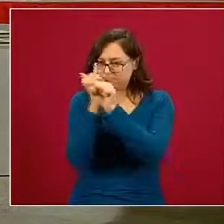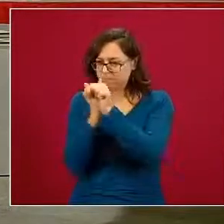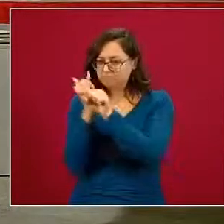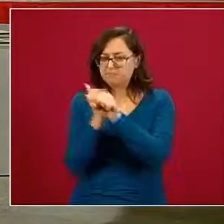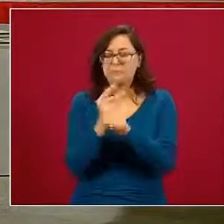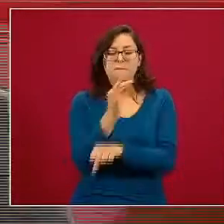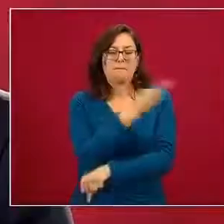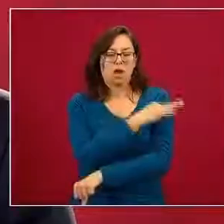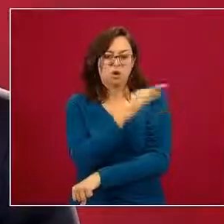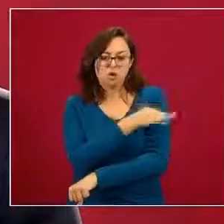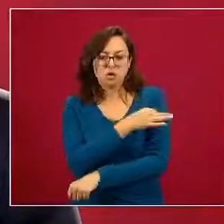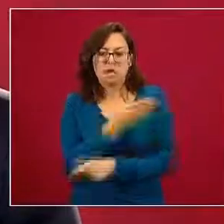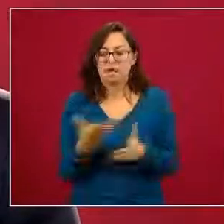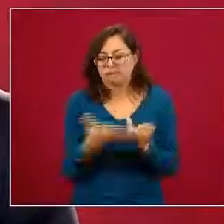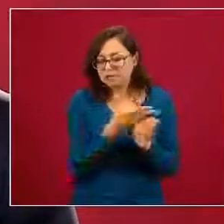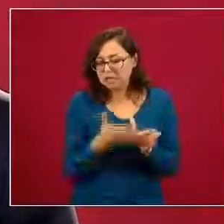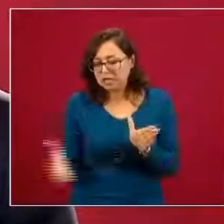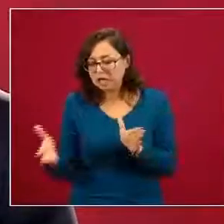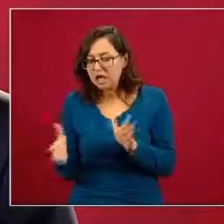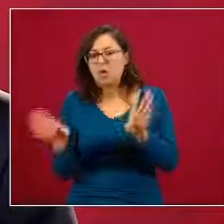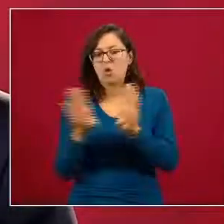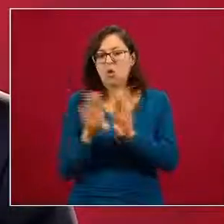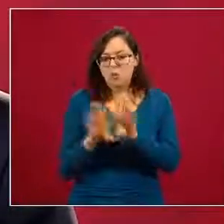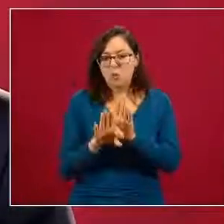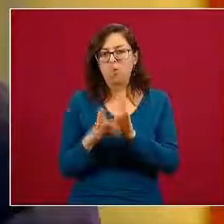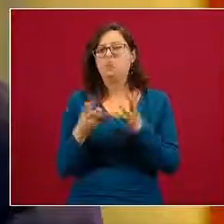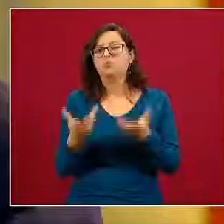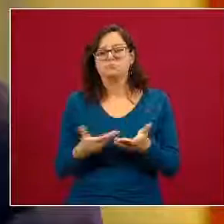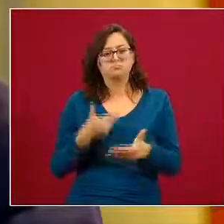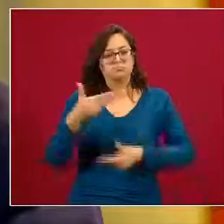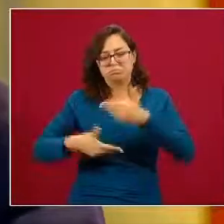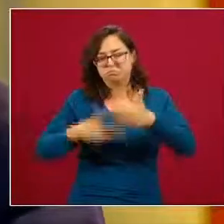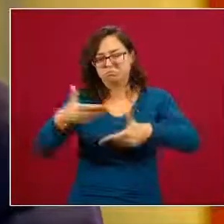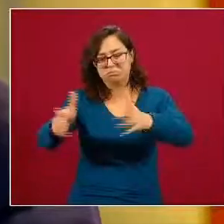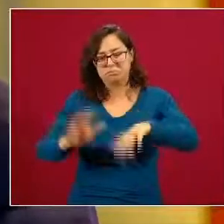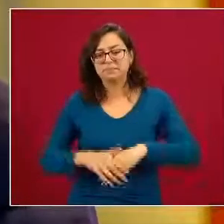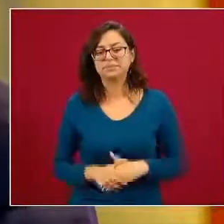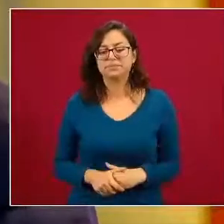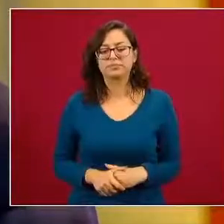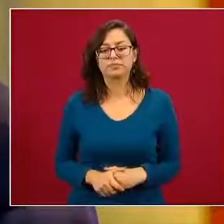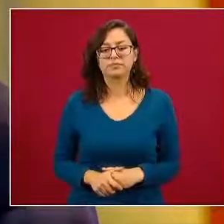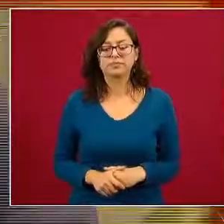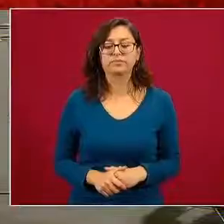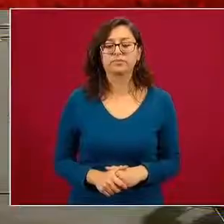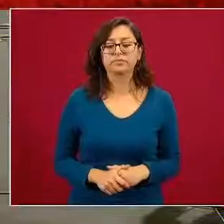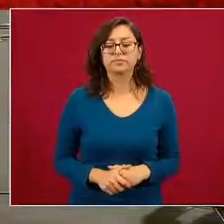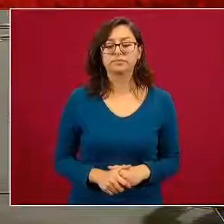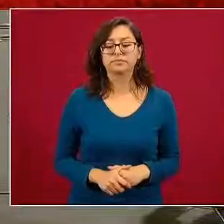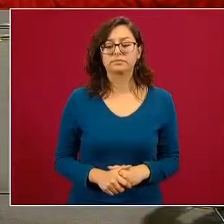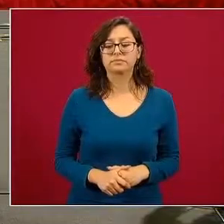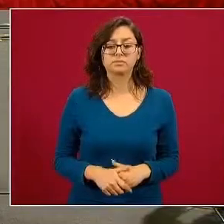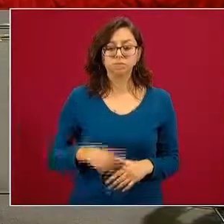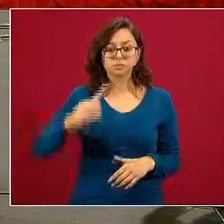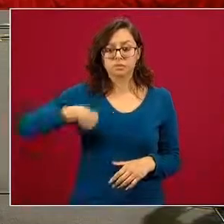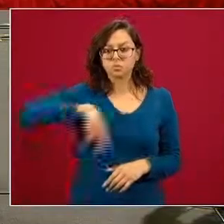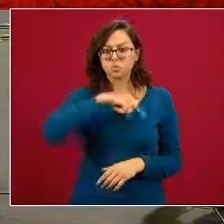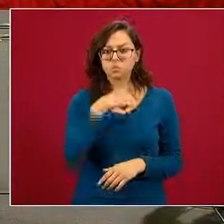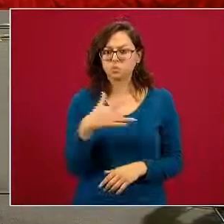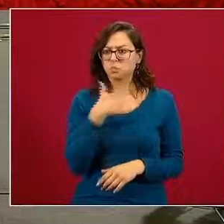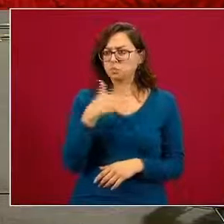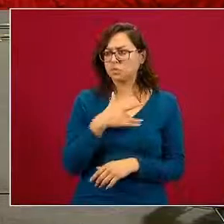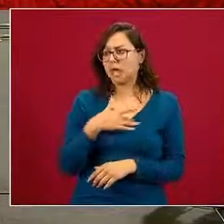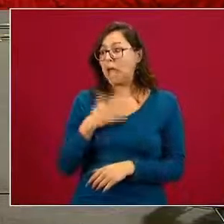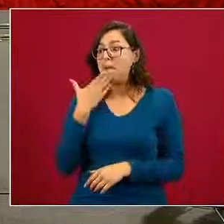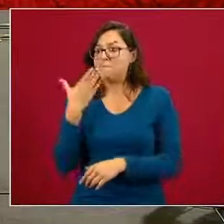de las vacunas en qué fase de investigación se encuentran etcétera etcétera y como hemos dicho no partimos ni de prejuicios en favor